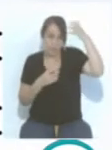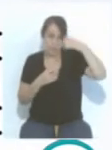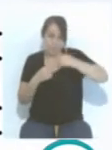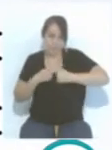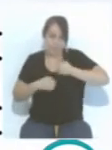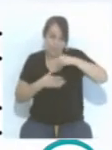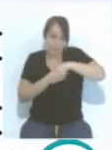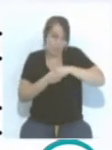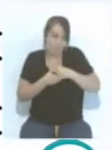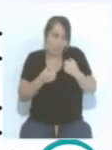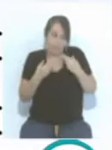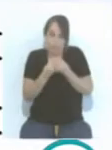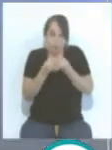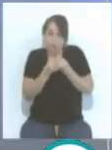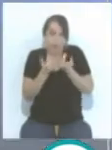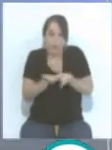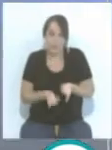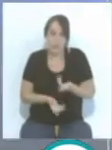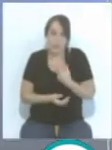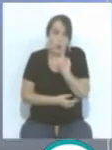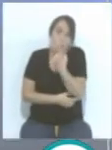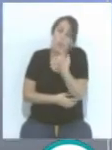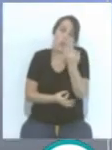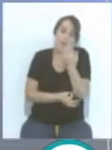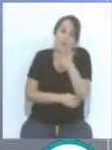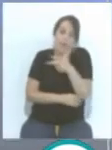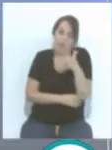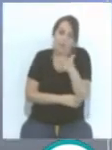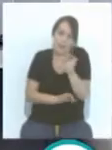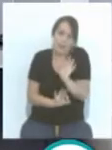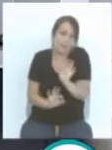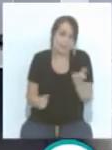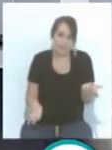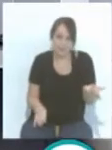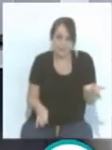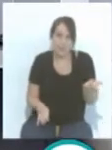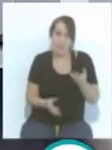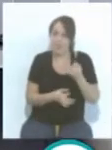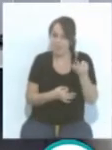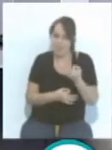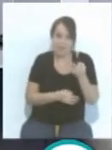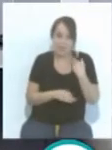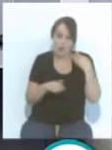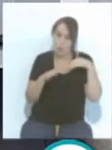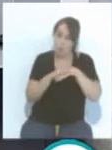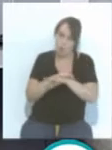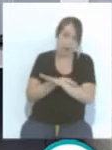la bañera. Porque había uno que tenía que grabar. Exactamente. Había que inmortalizar ese